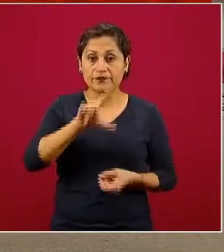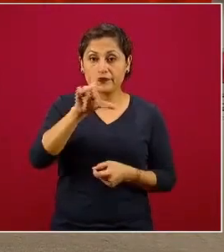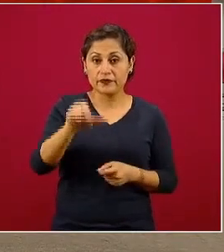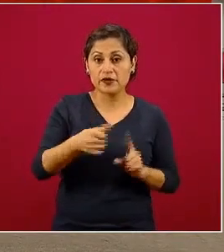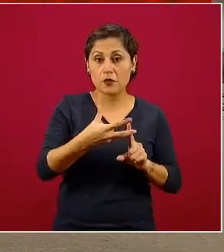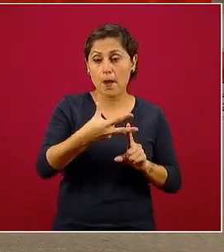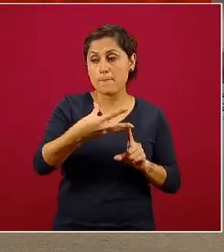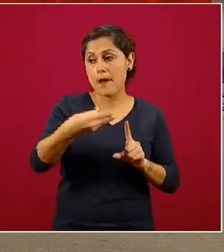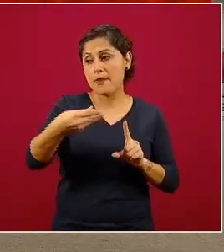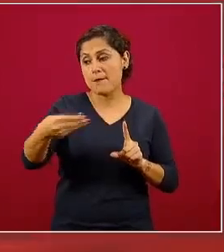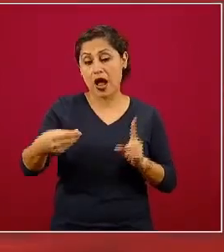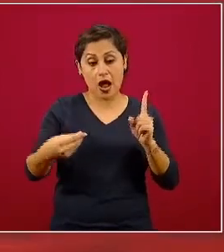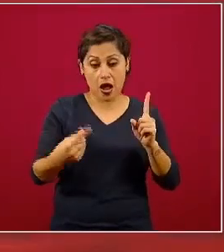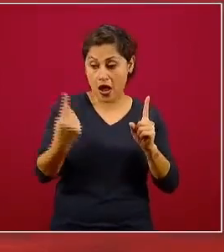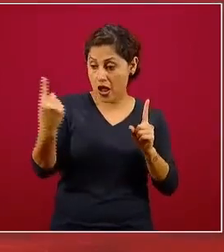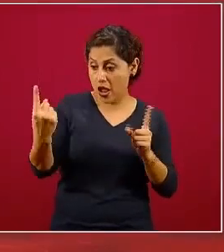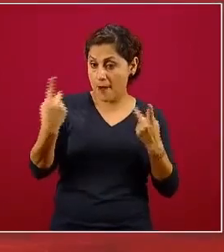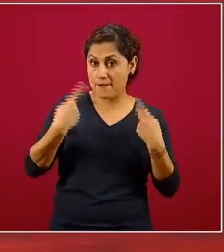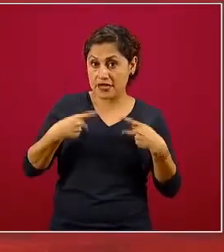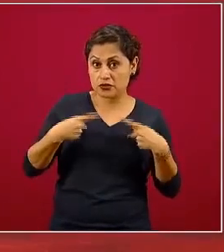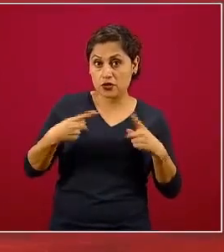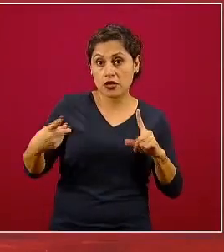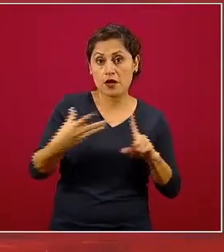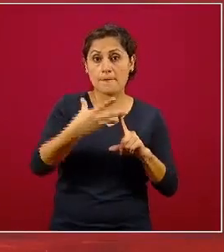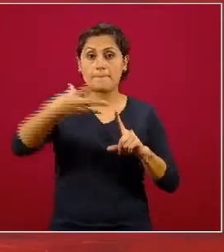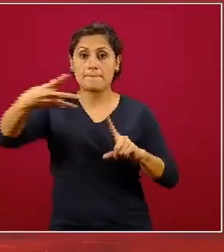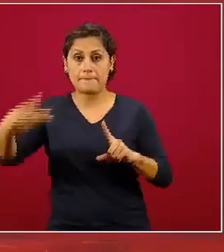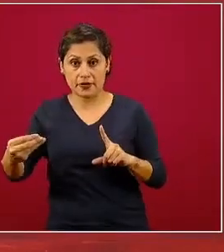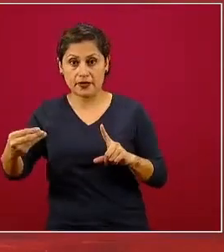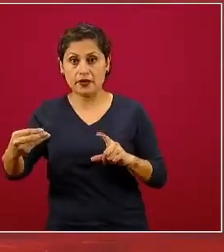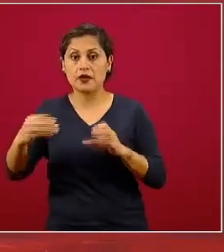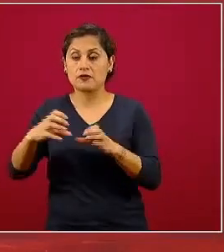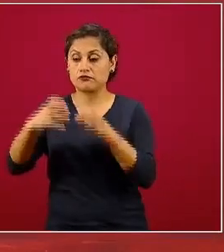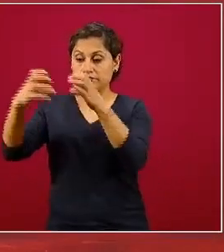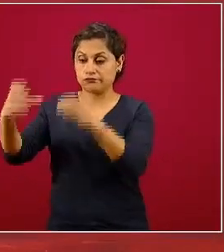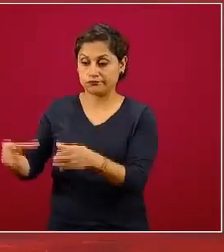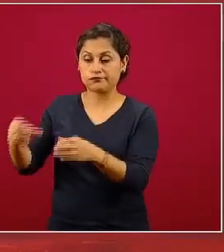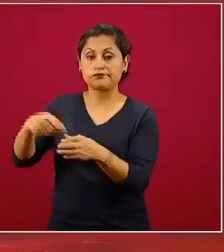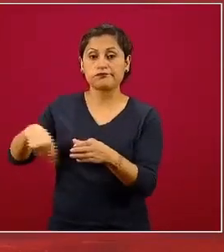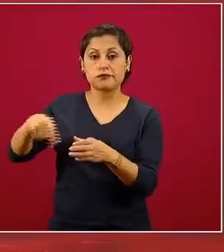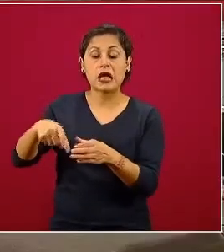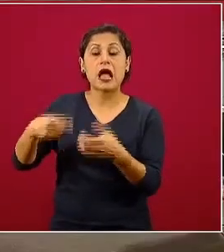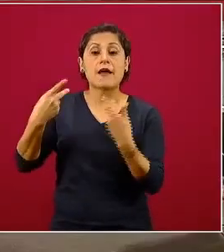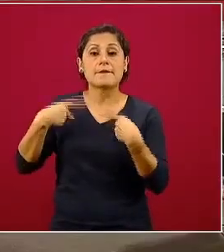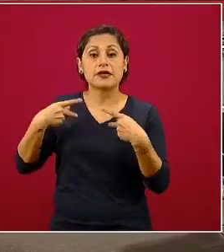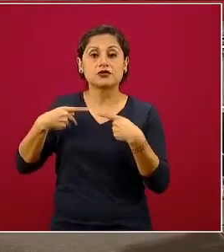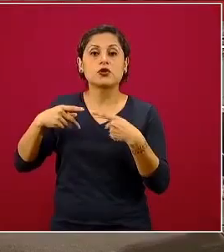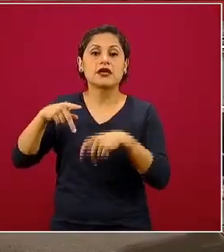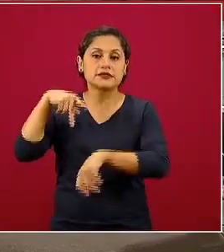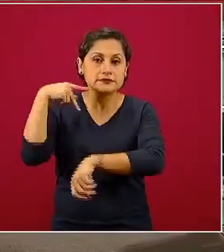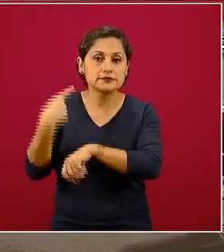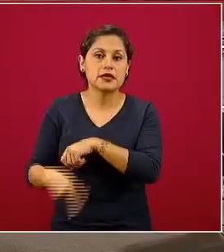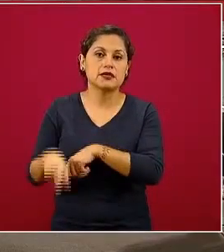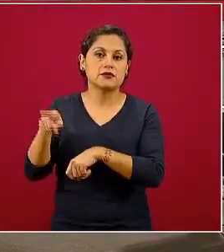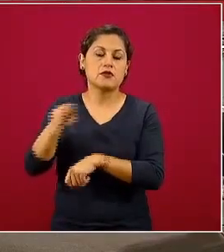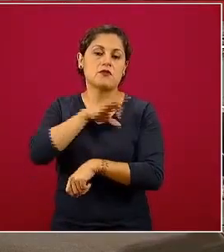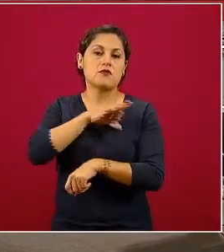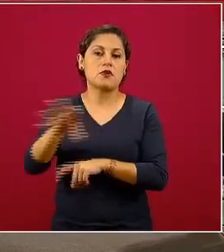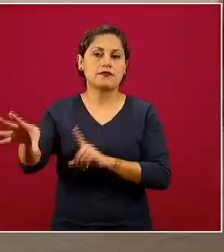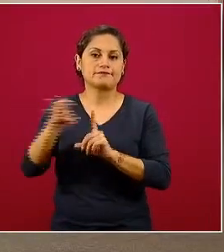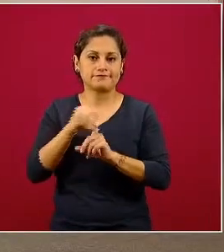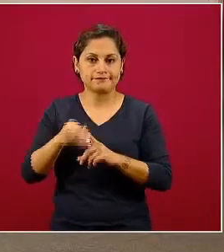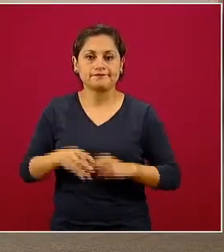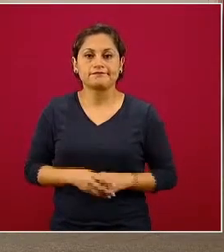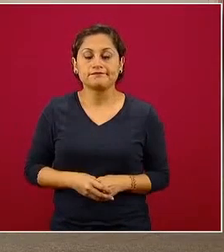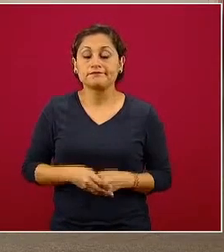es propagación de humano a humano y entonces hay una segunda categoría de personas que pueden estar expuestas al virus. Y hay un